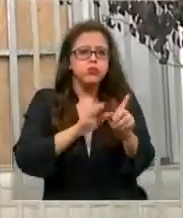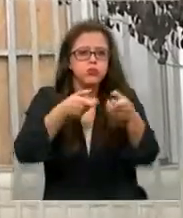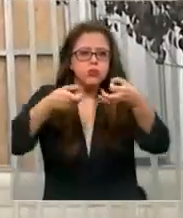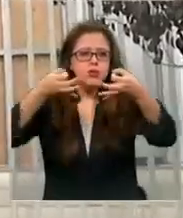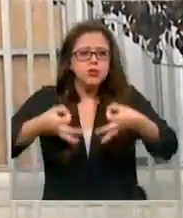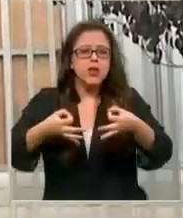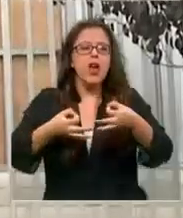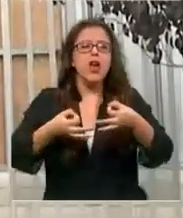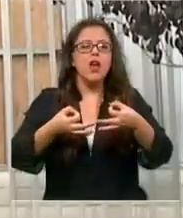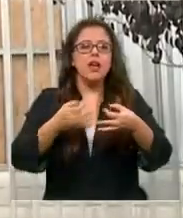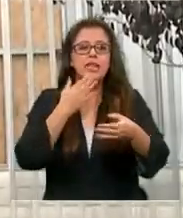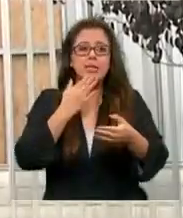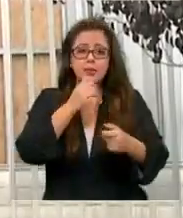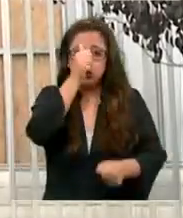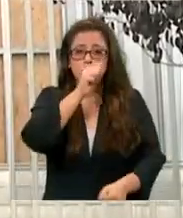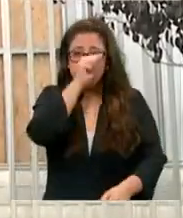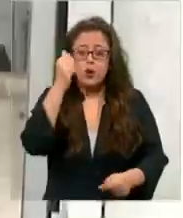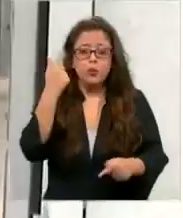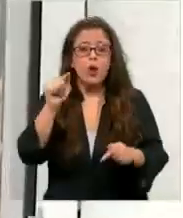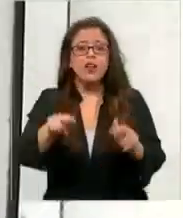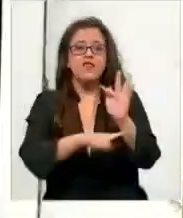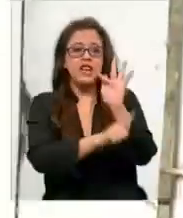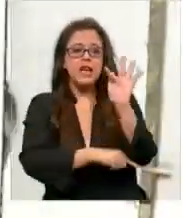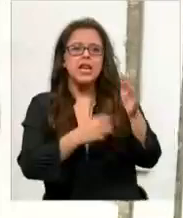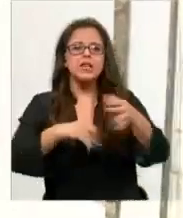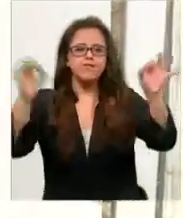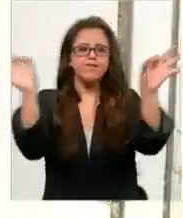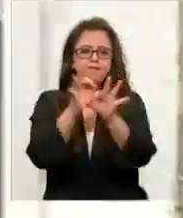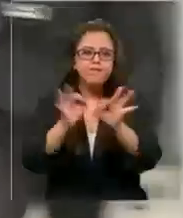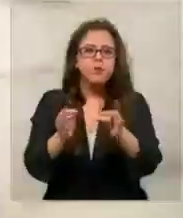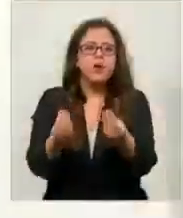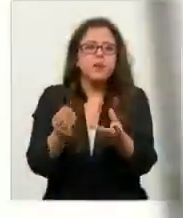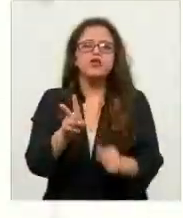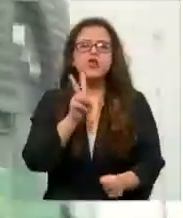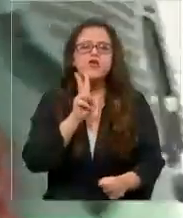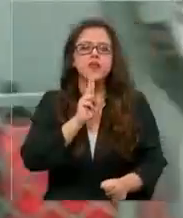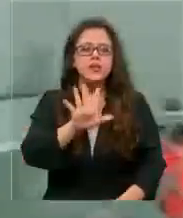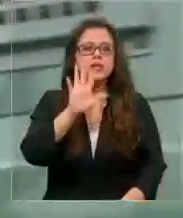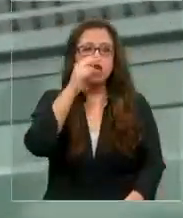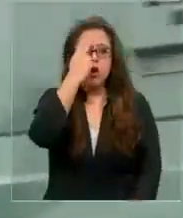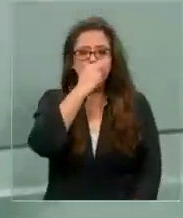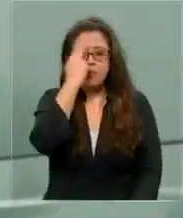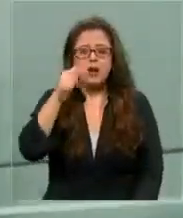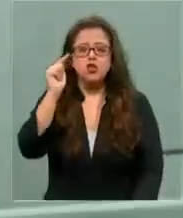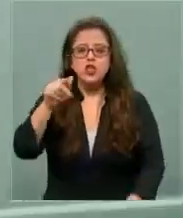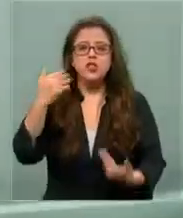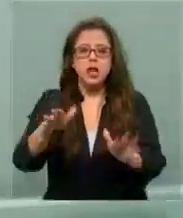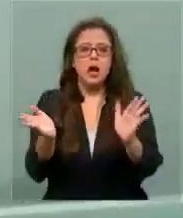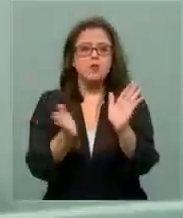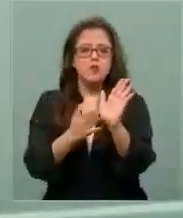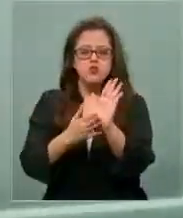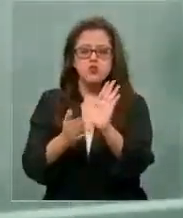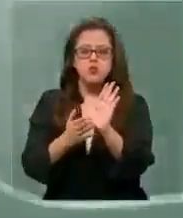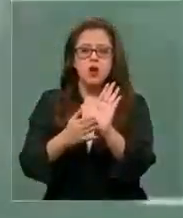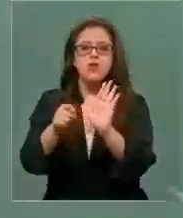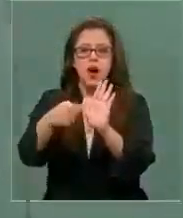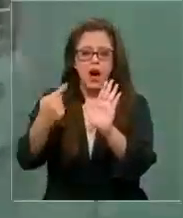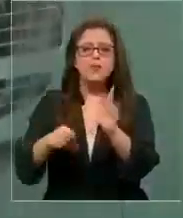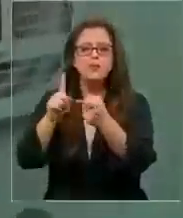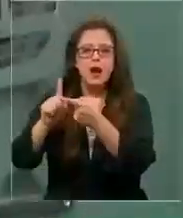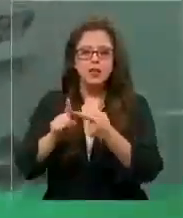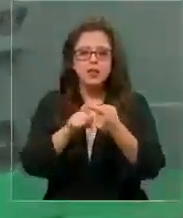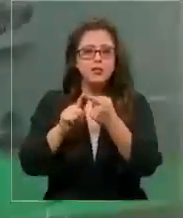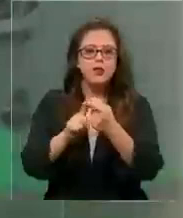domingo. En él, la Fiscalía describió los hechos ocurridos el viernes 5 de marzo y se entregaron las pruebas para acreditar la